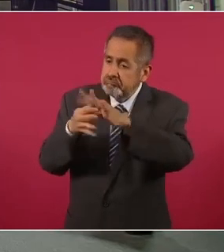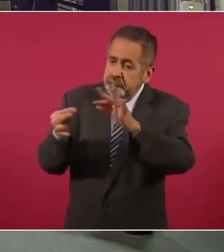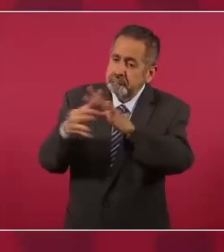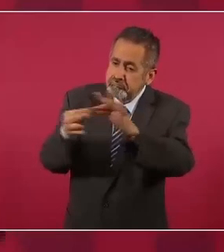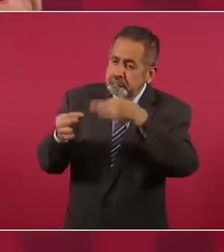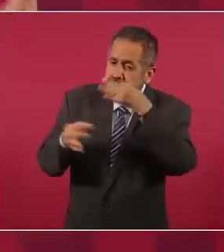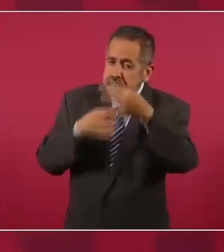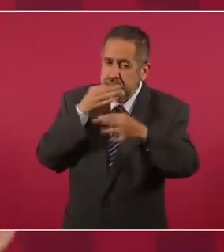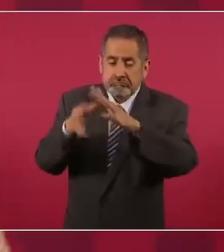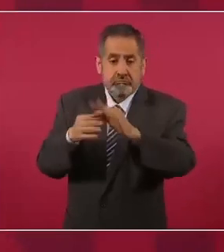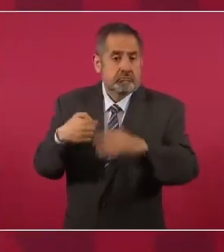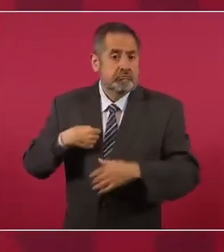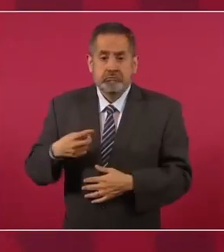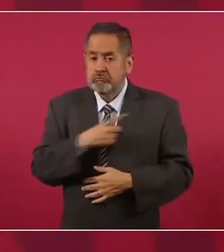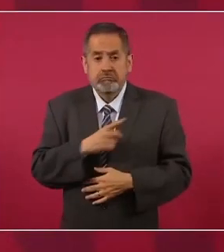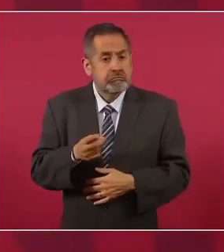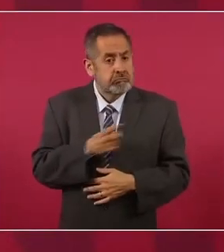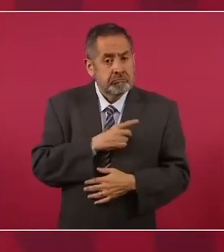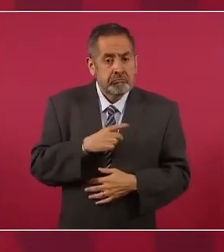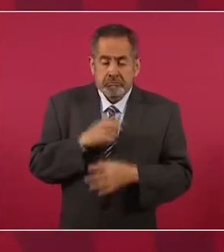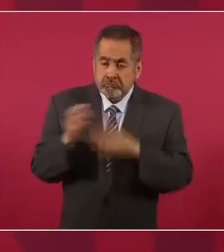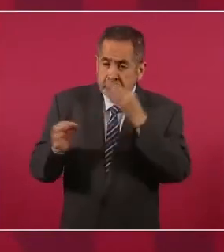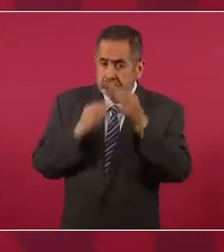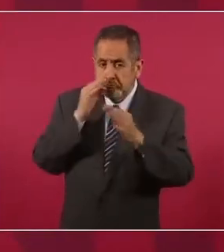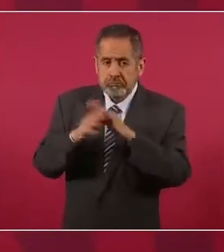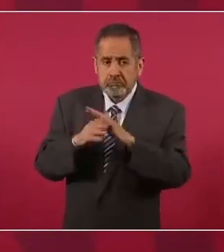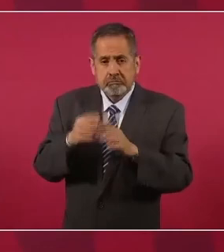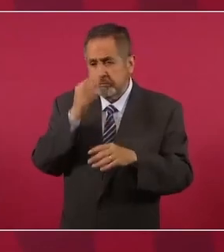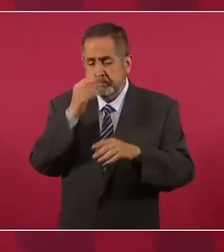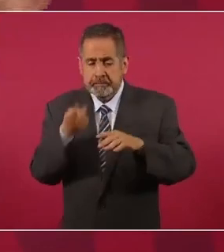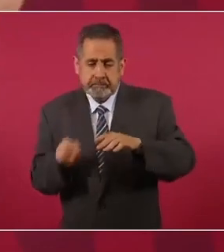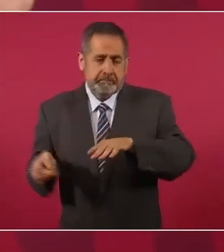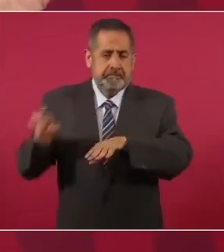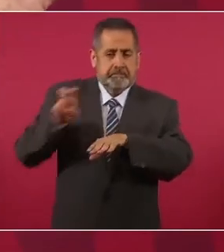y solo era nada más subirse,